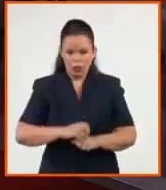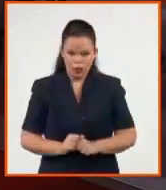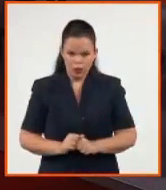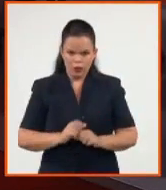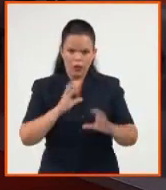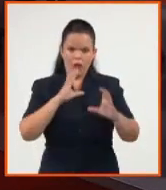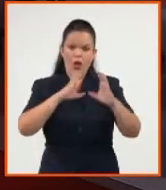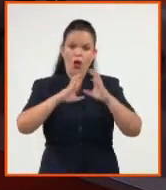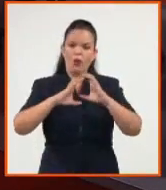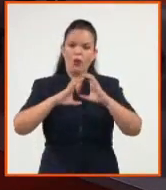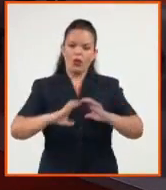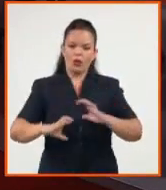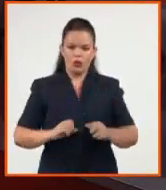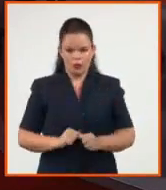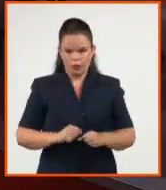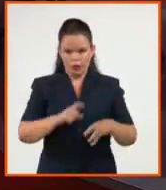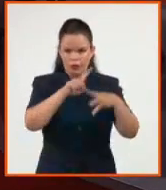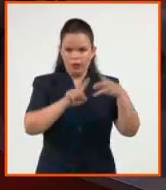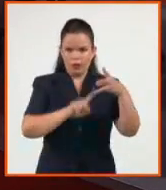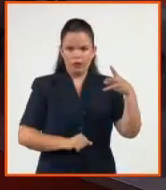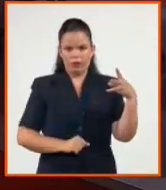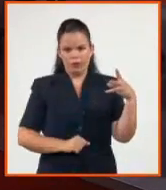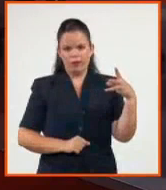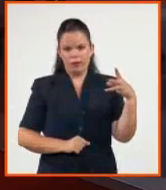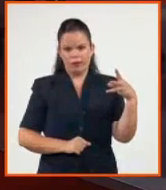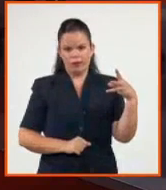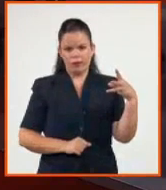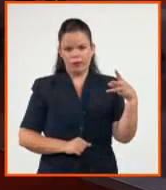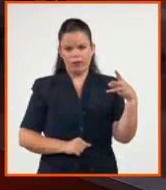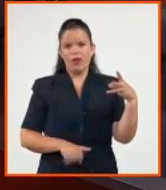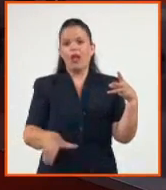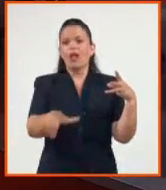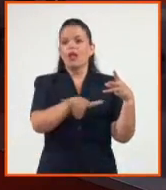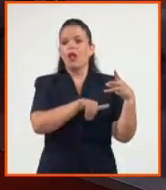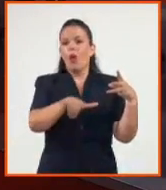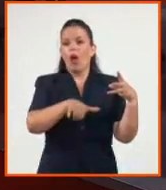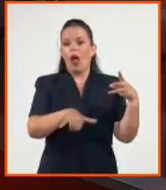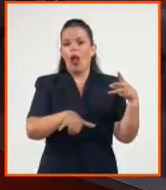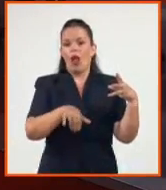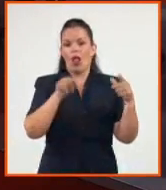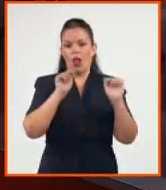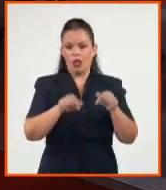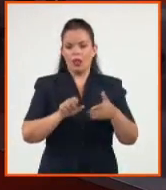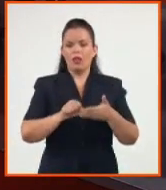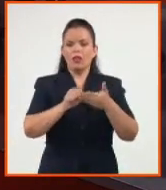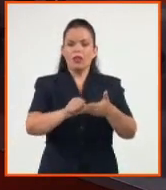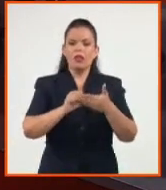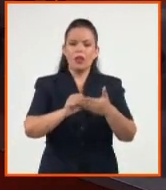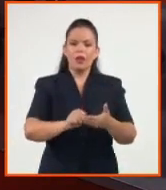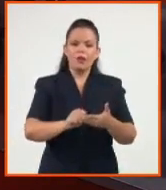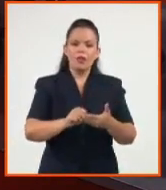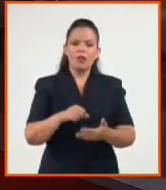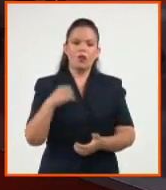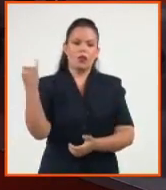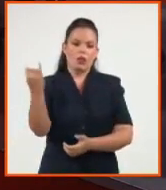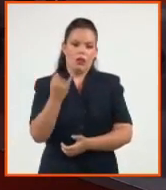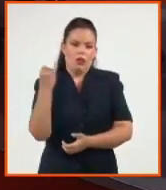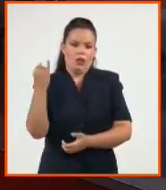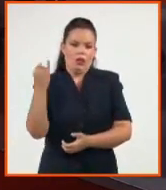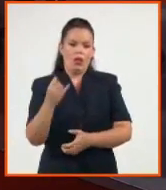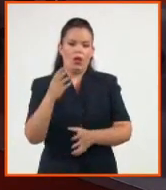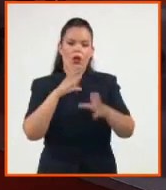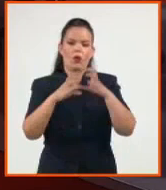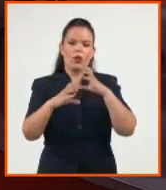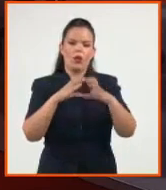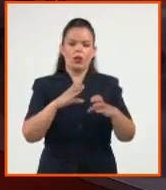Este compendio normativo también define el servicio universal de telecomunicaciones, entiéndase como los servicios